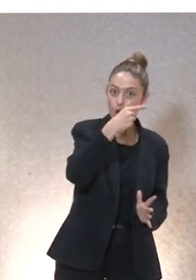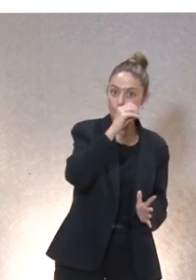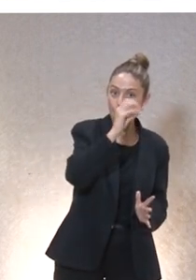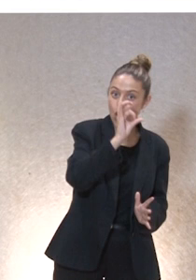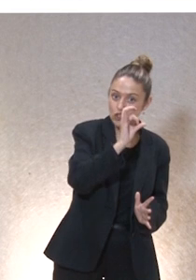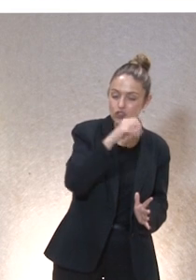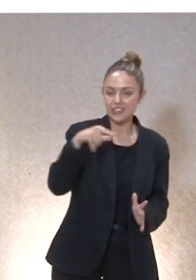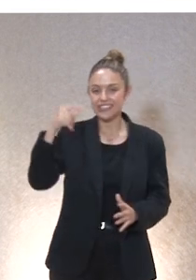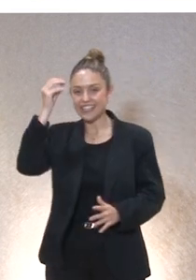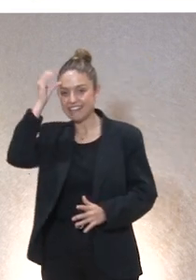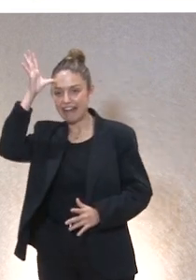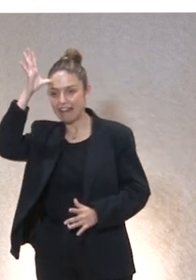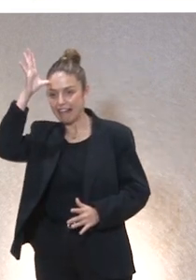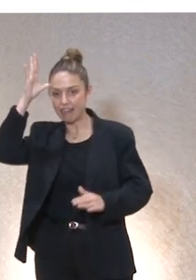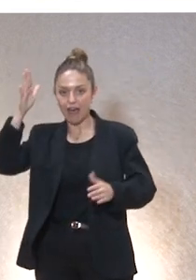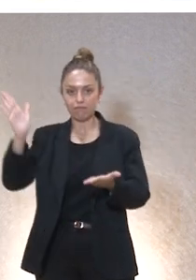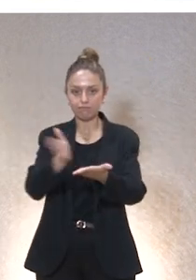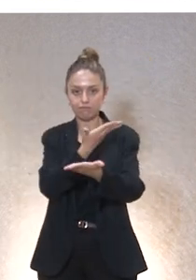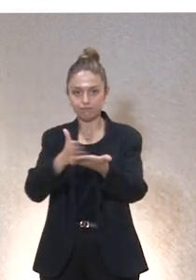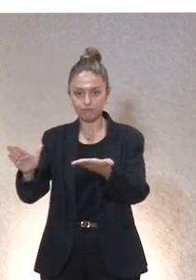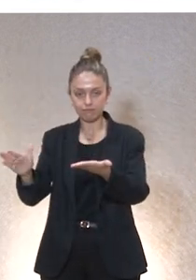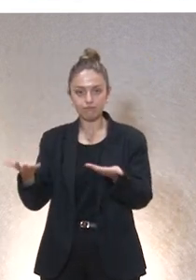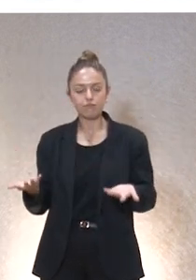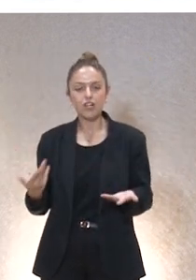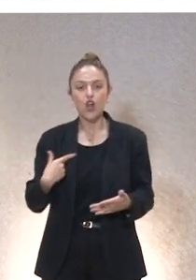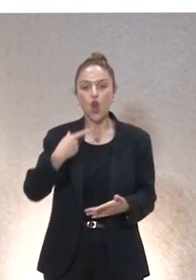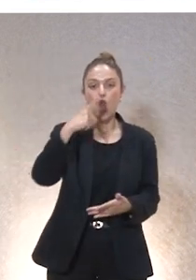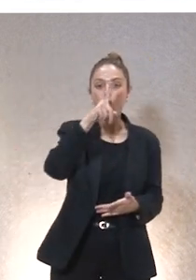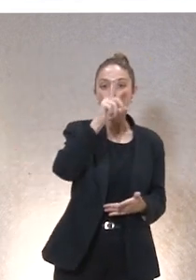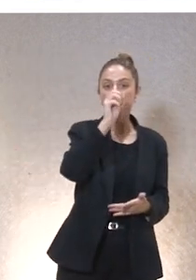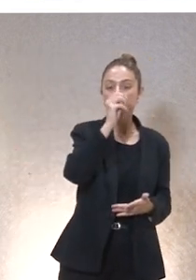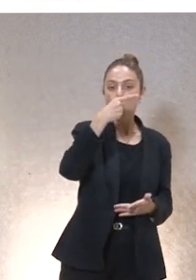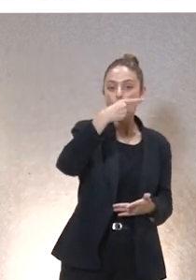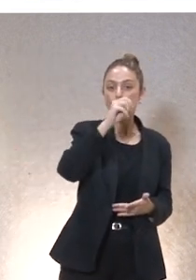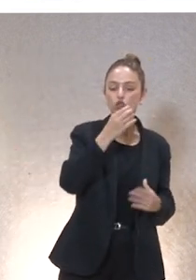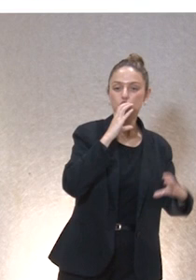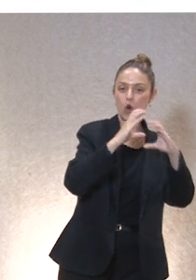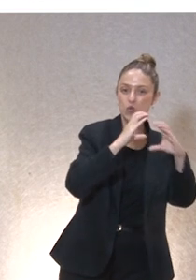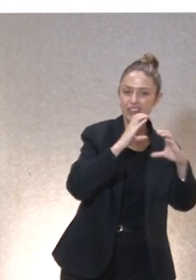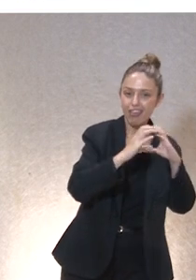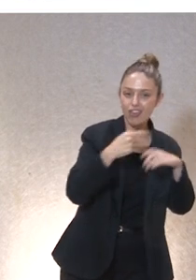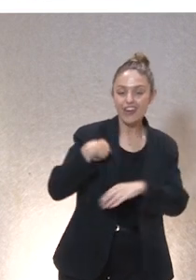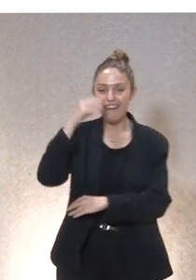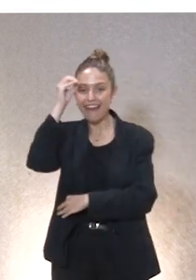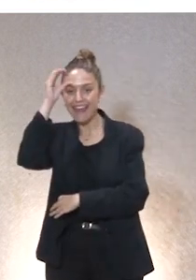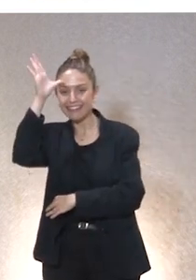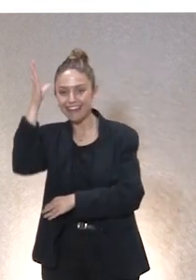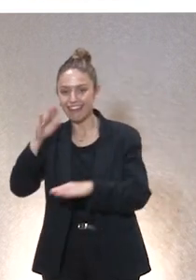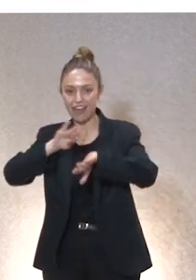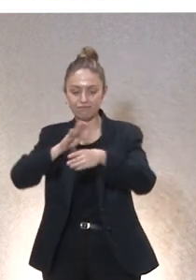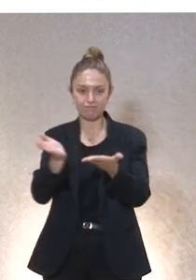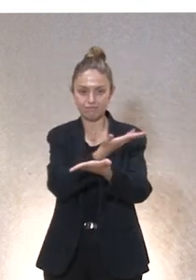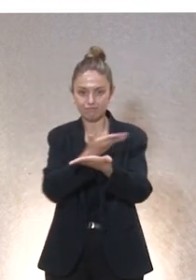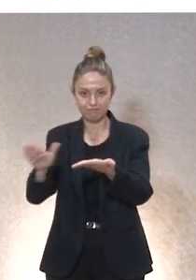cosa es la inteligencia porque el logos el verbo la comunicación es una cosa y la inteligencia el nous es otra